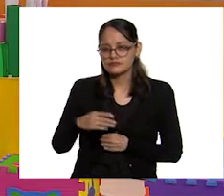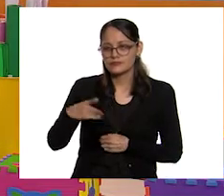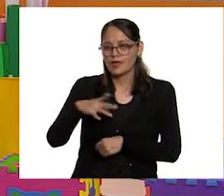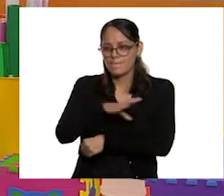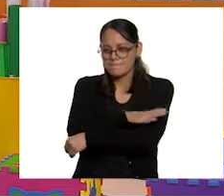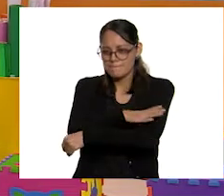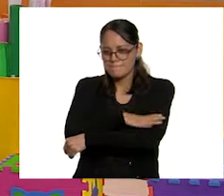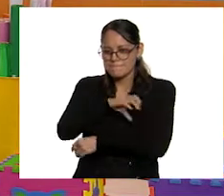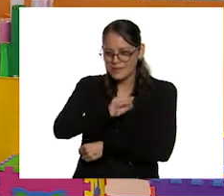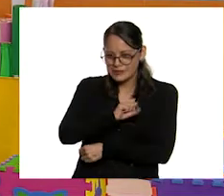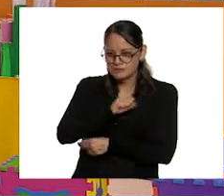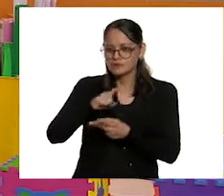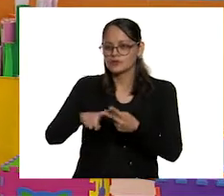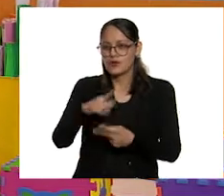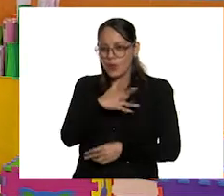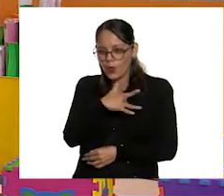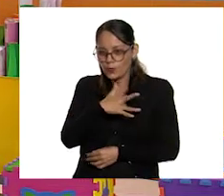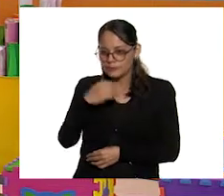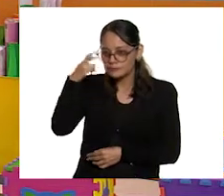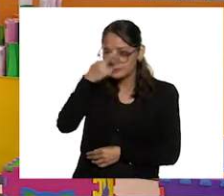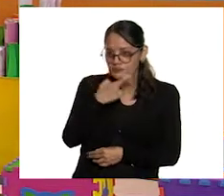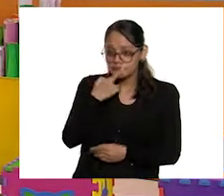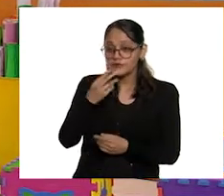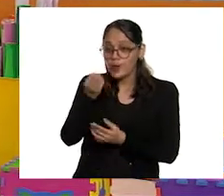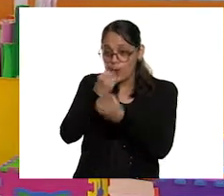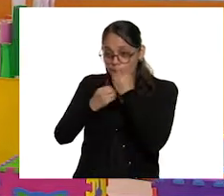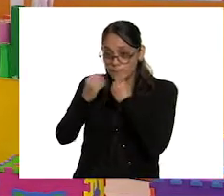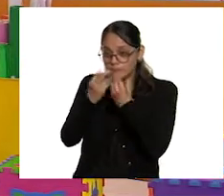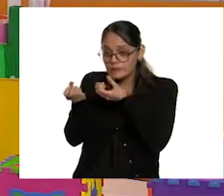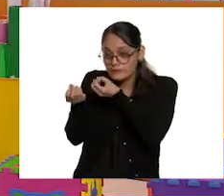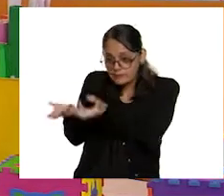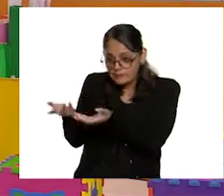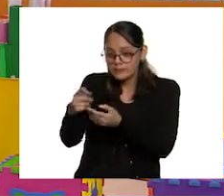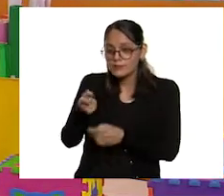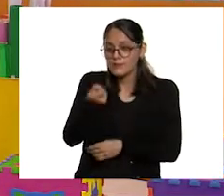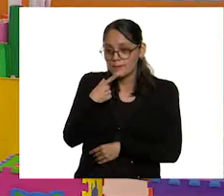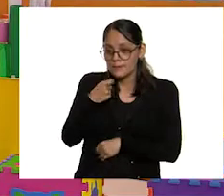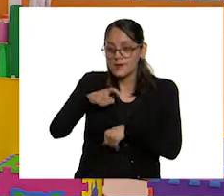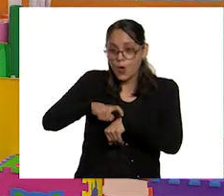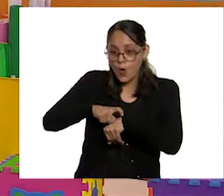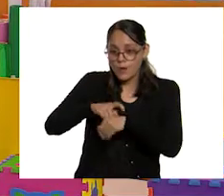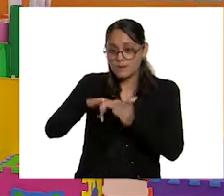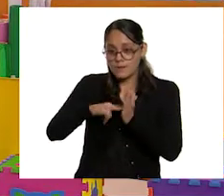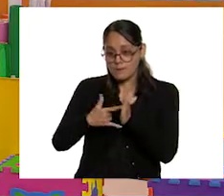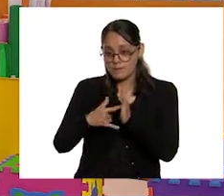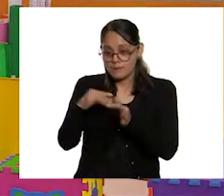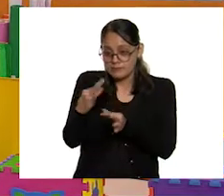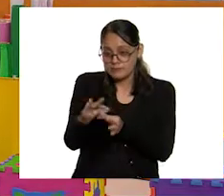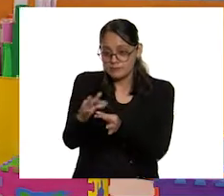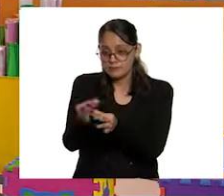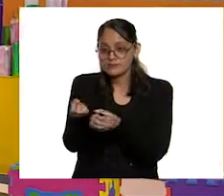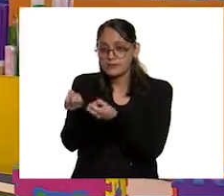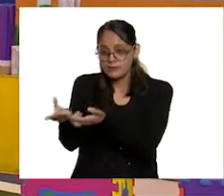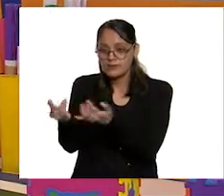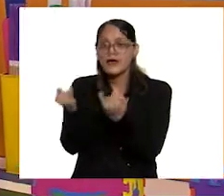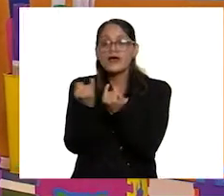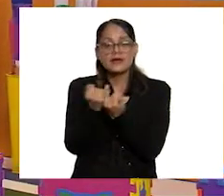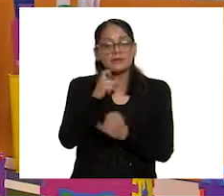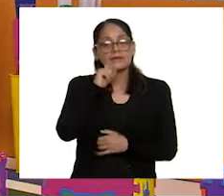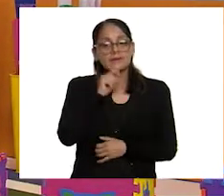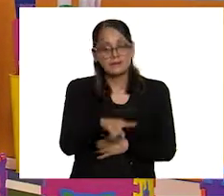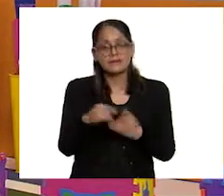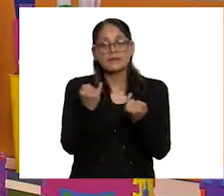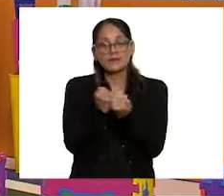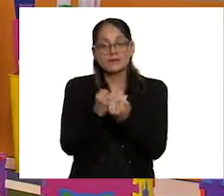presión. Les dan sus alimentos, sus medicamentos, en horarios indicados. Y por supuesto,